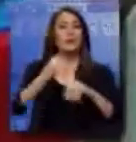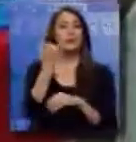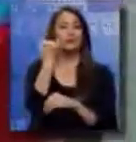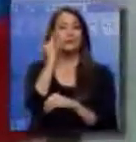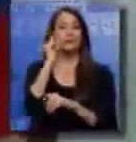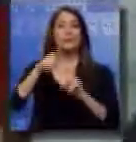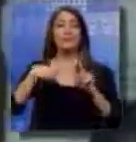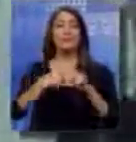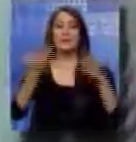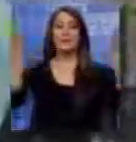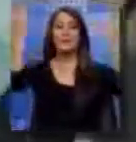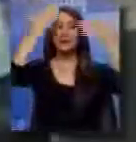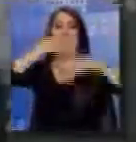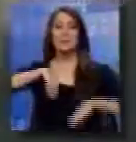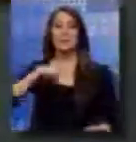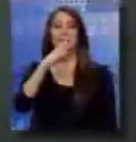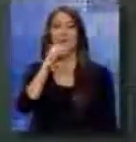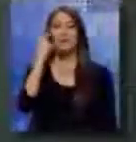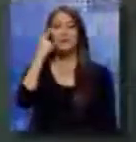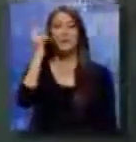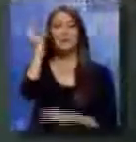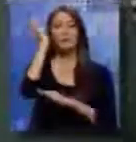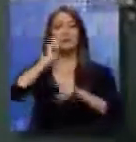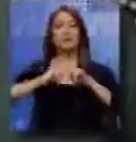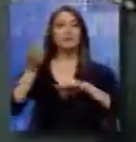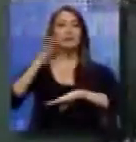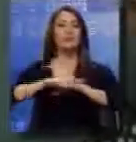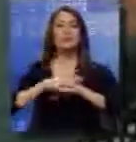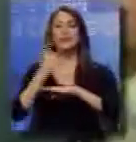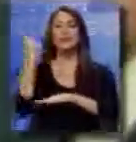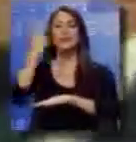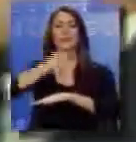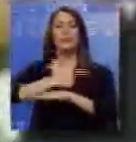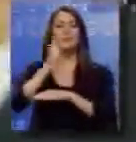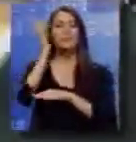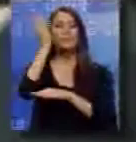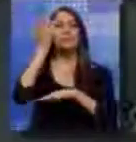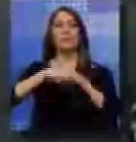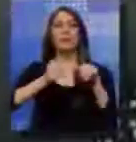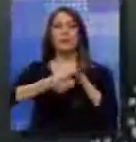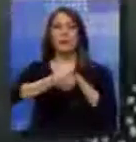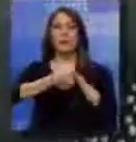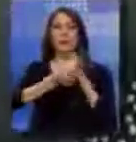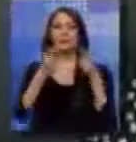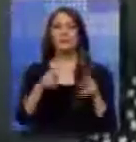estado culminó su intervención. Explicando además del contenido de la ley de régimen especial para Galapagos.